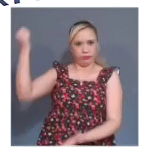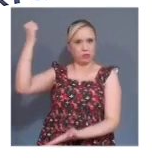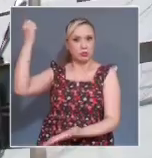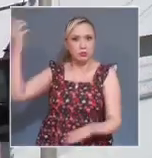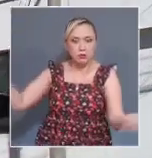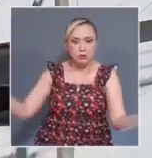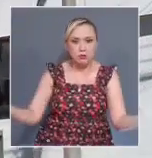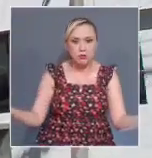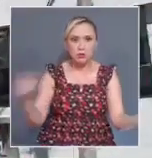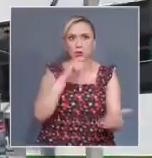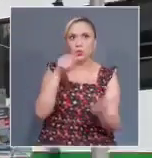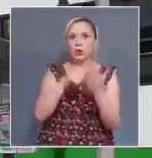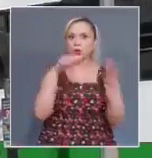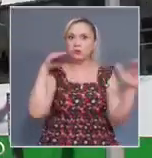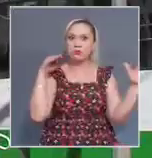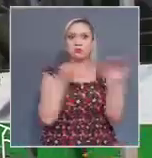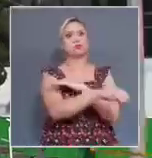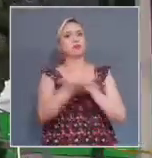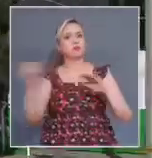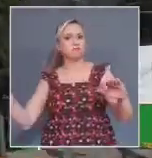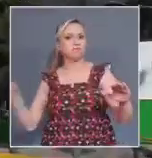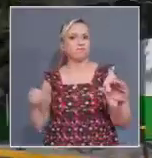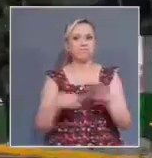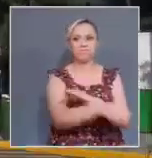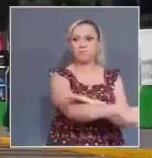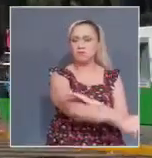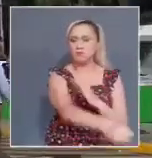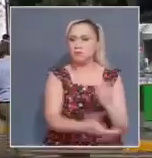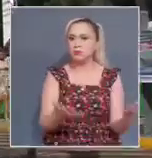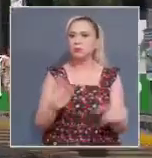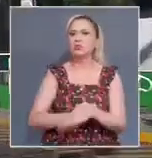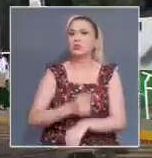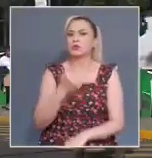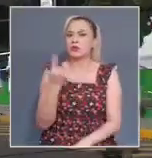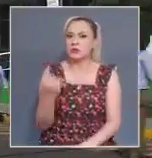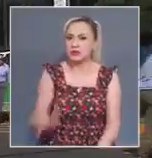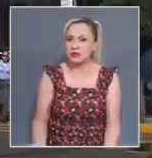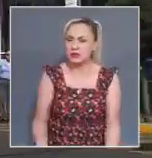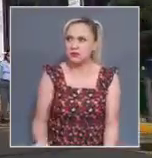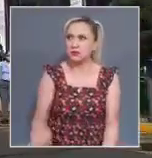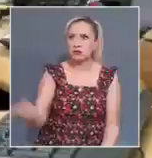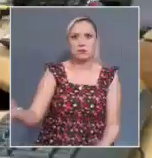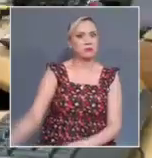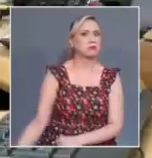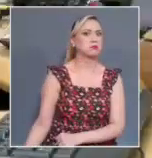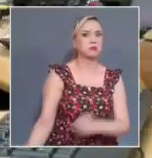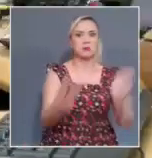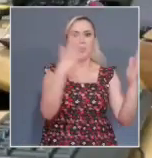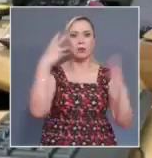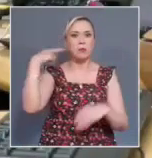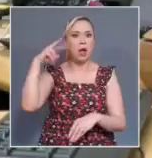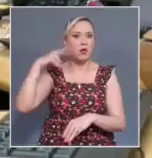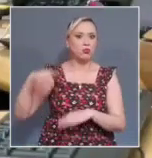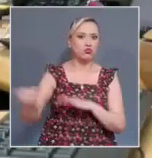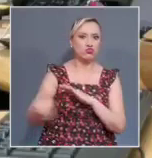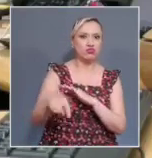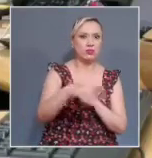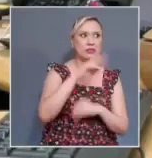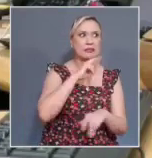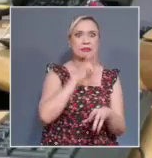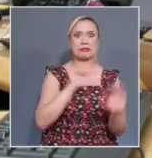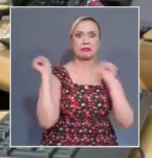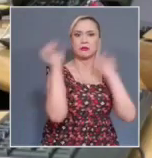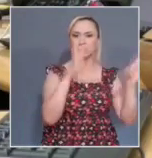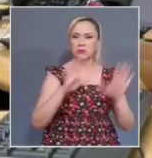México y el traslado irregular de la impartidora de justicia hacia el Estado de Veracruz. Nos parece que el caso además es una